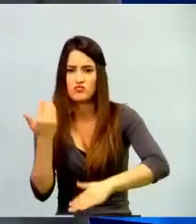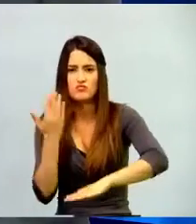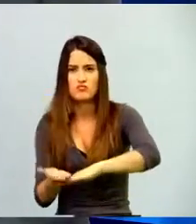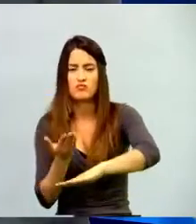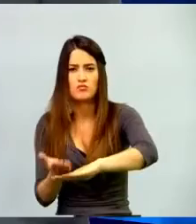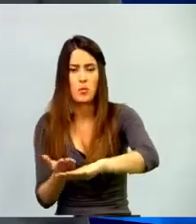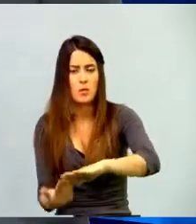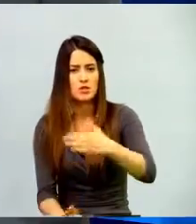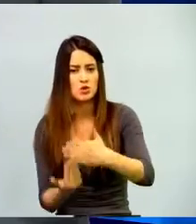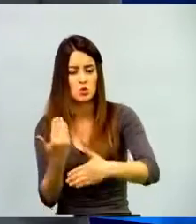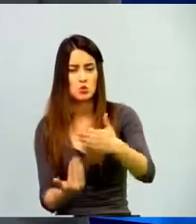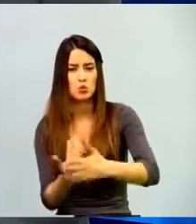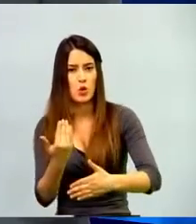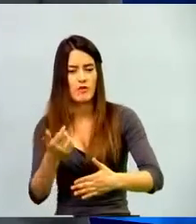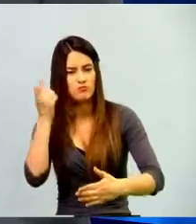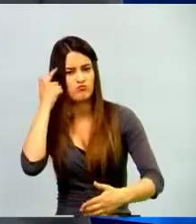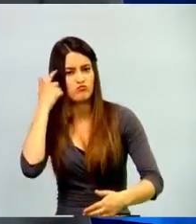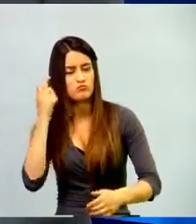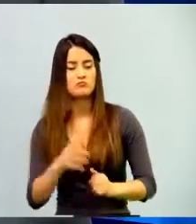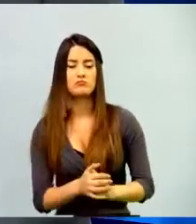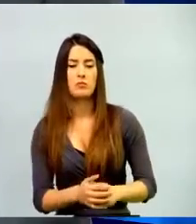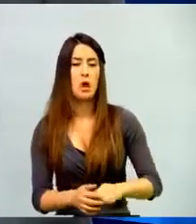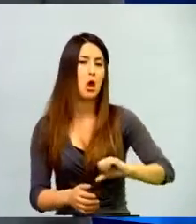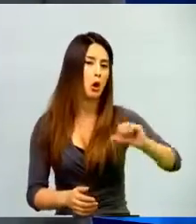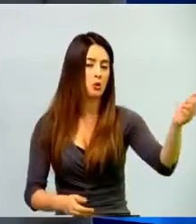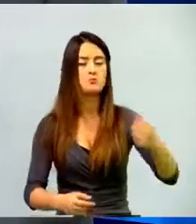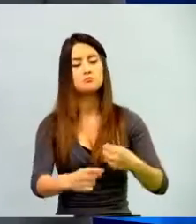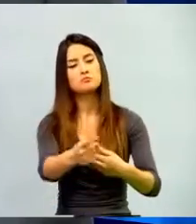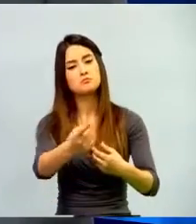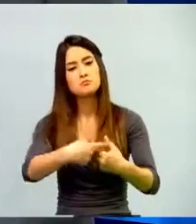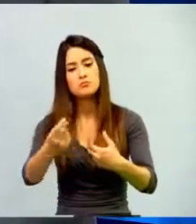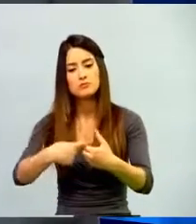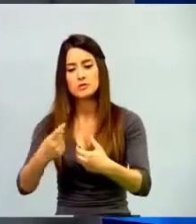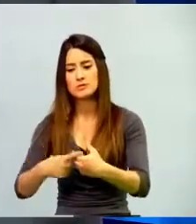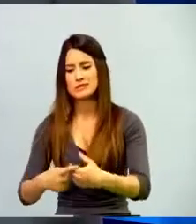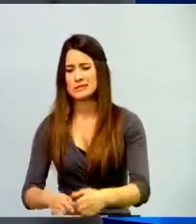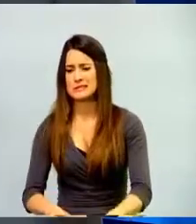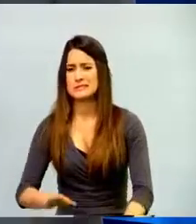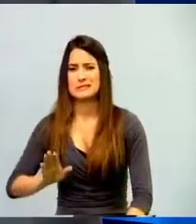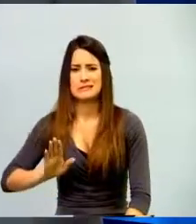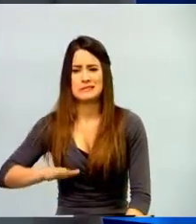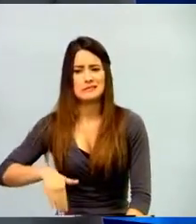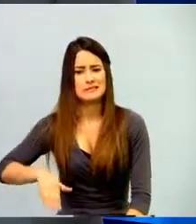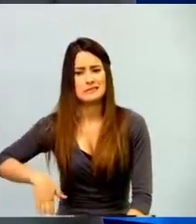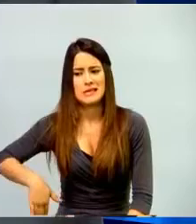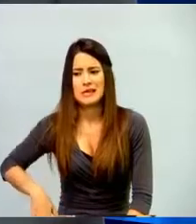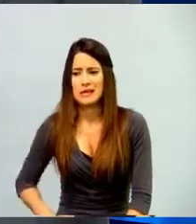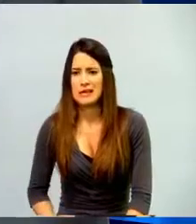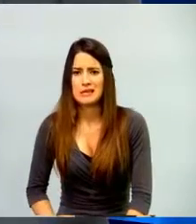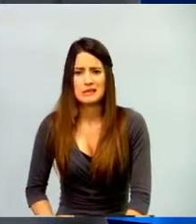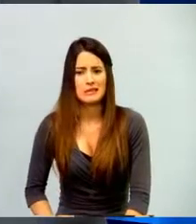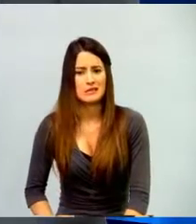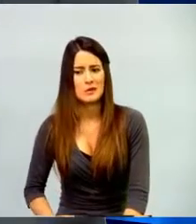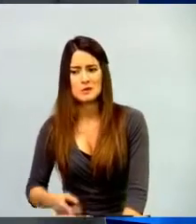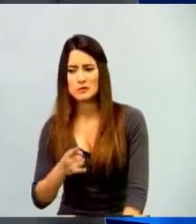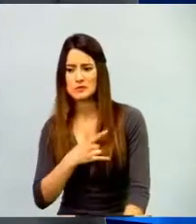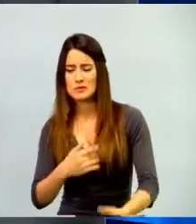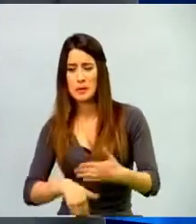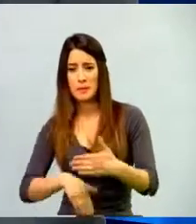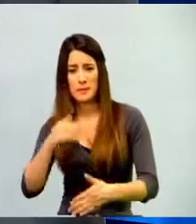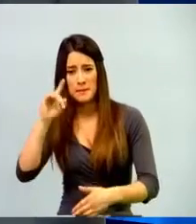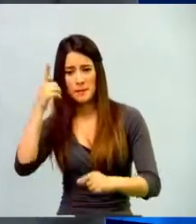requieren estas competencias y otros muchachos, pues, que necesitan una nivelación o llegar a la educación superior con